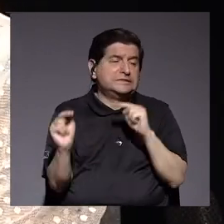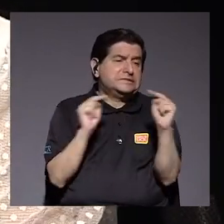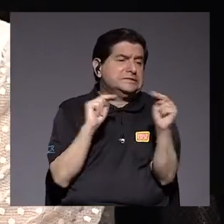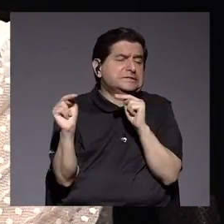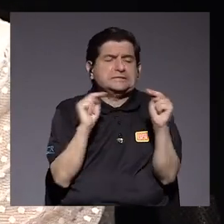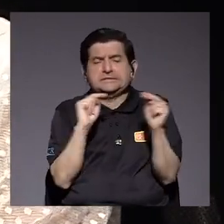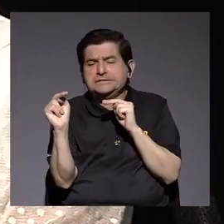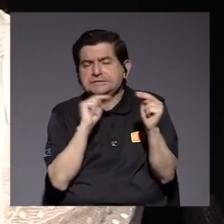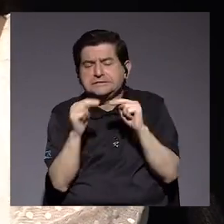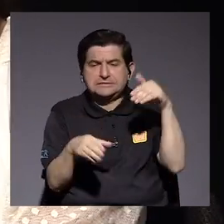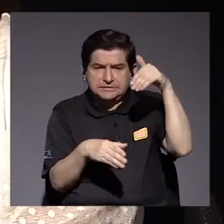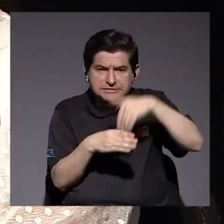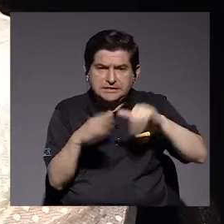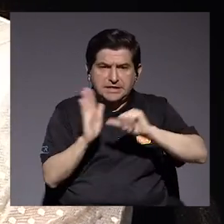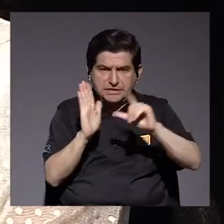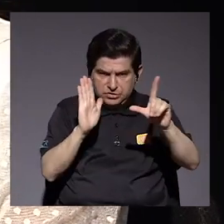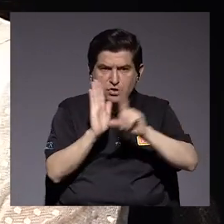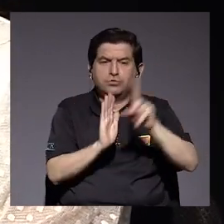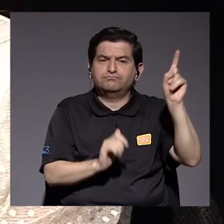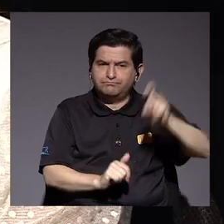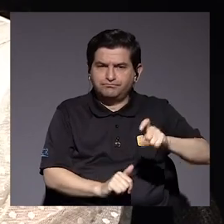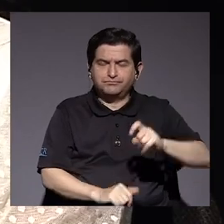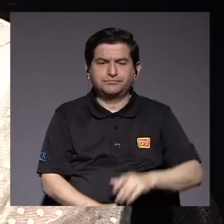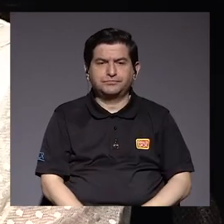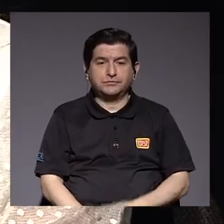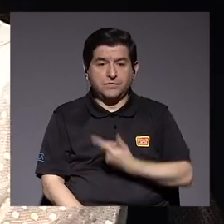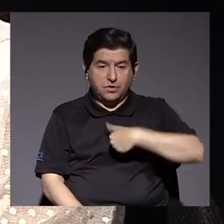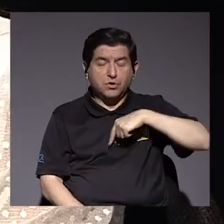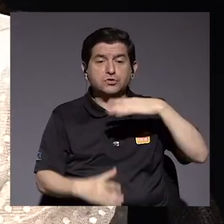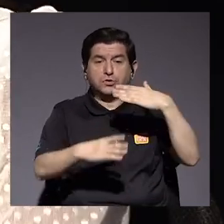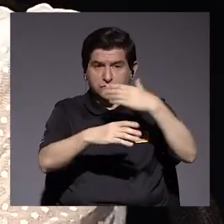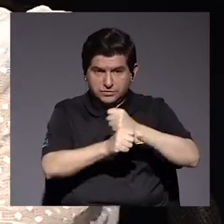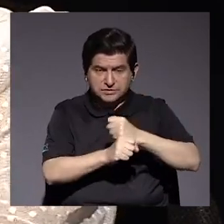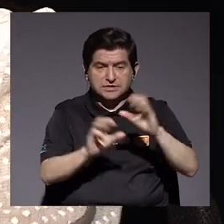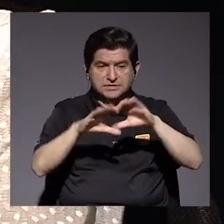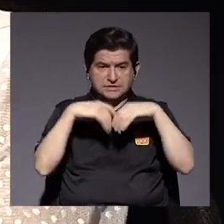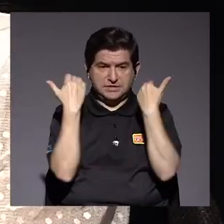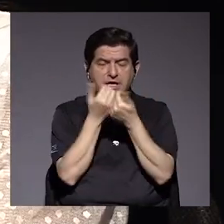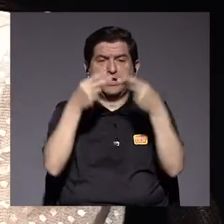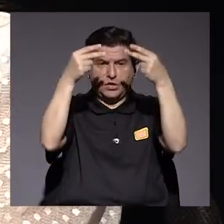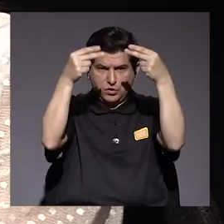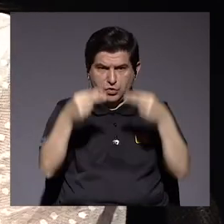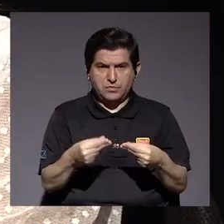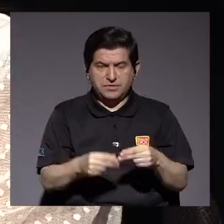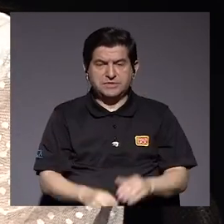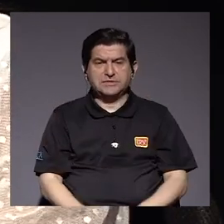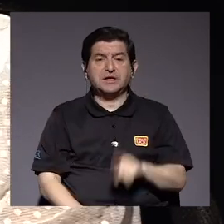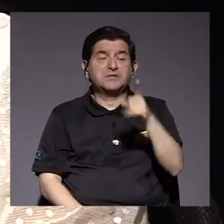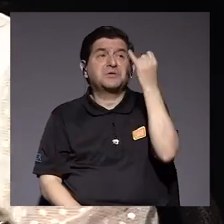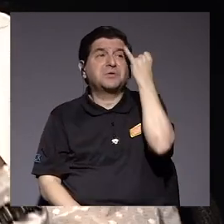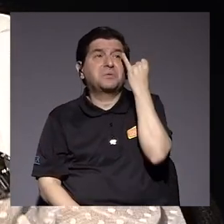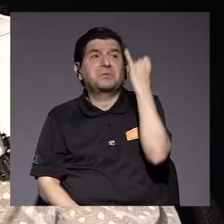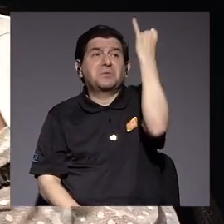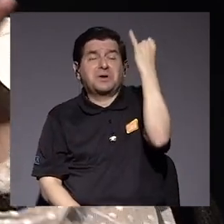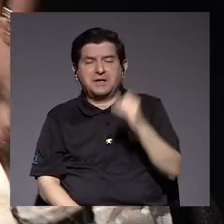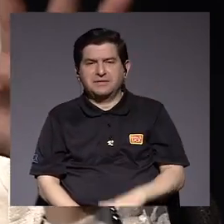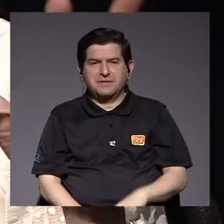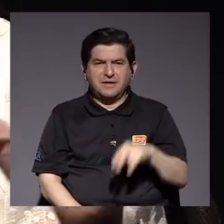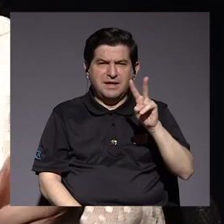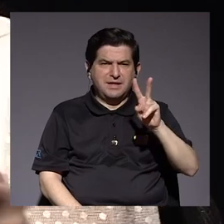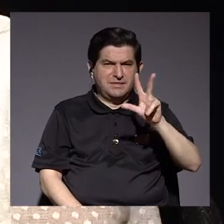y de muchísima negociación dentro de la Asamblea Legislativa. Logramos hacer que en la Comisión de Hacendarios de una